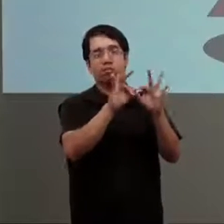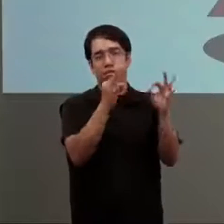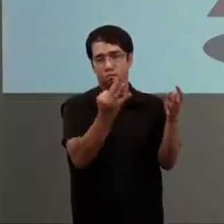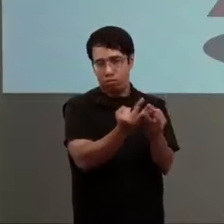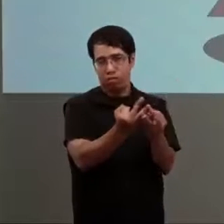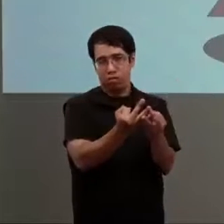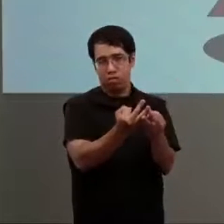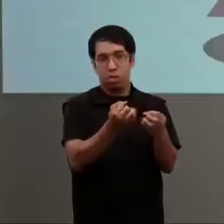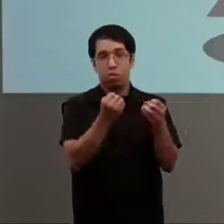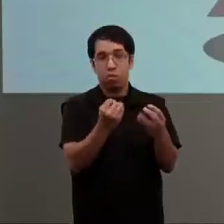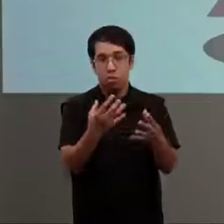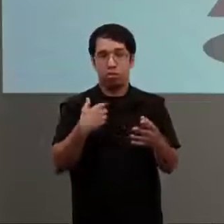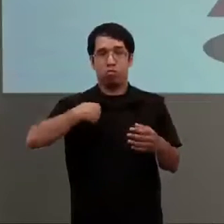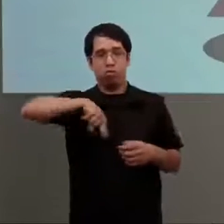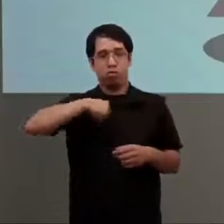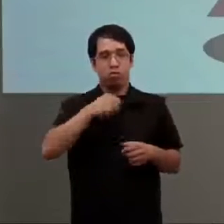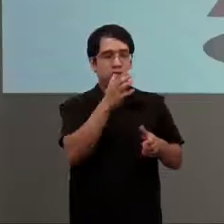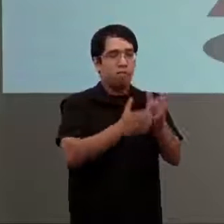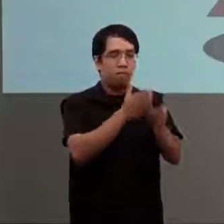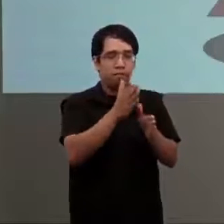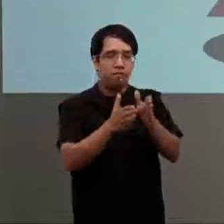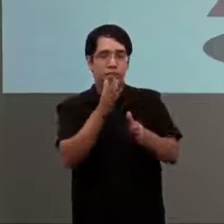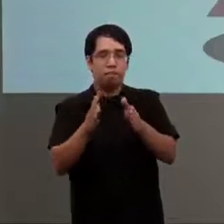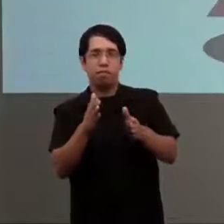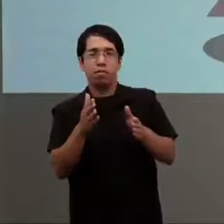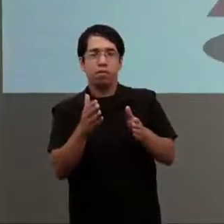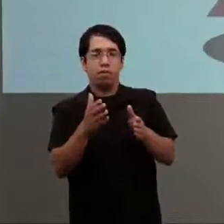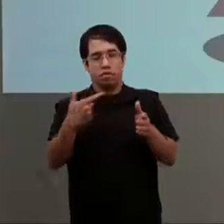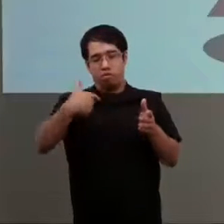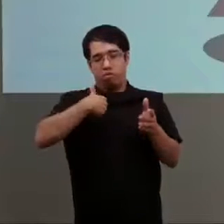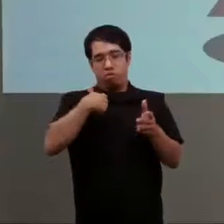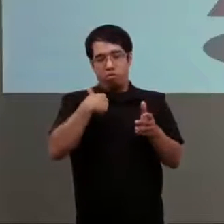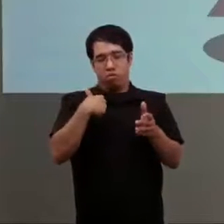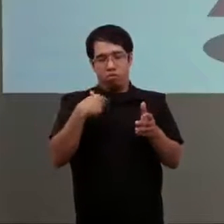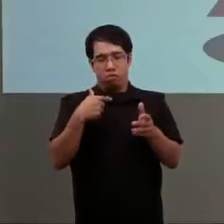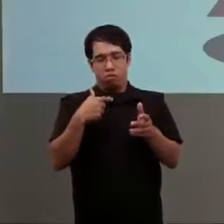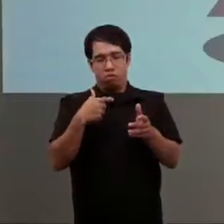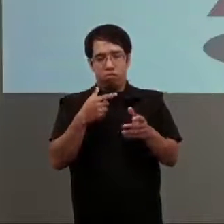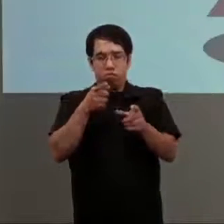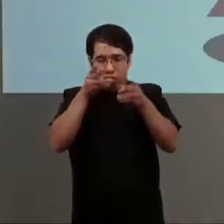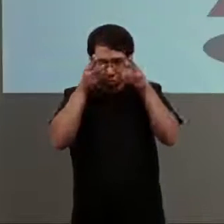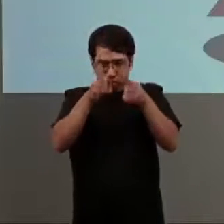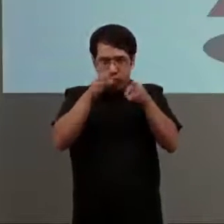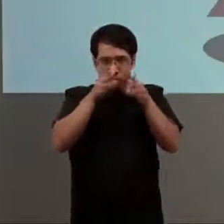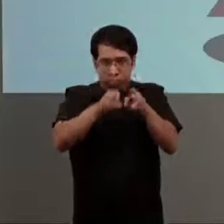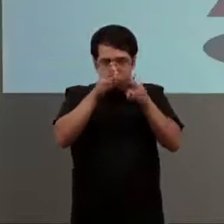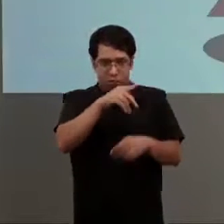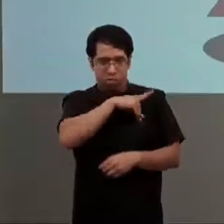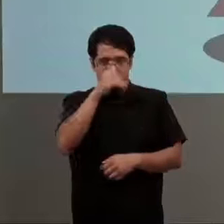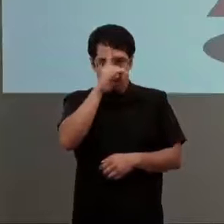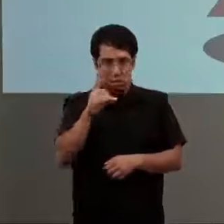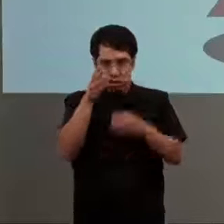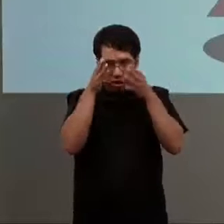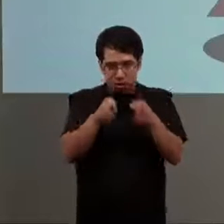nosotros hoy día hablamos de rehabilitación ya no solo uno se centra en la persona con discapacidad sino que la persona con